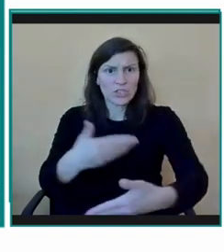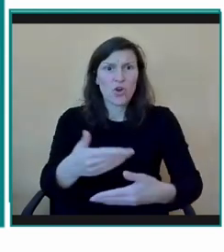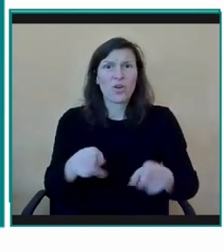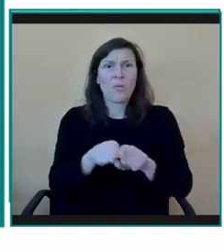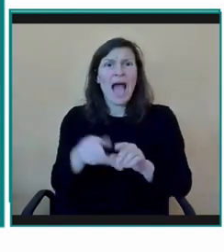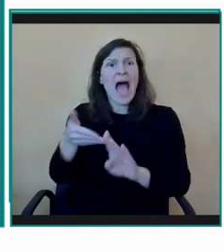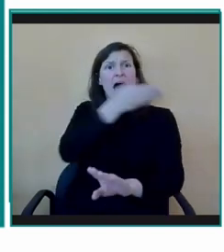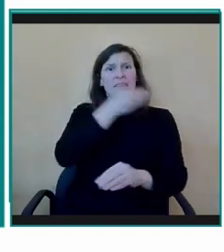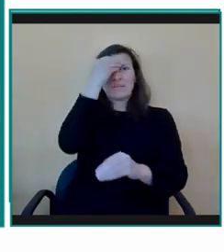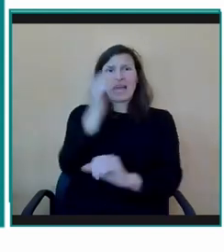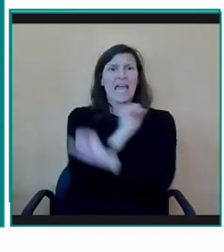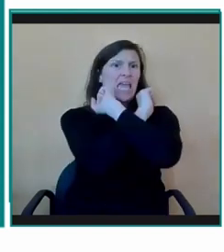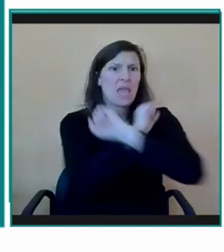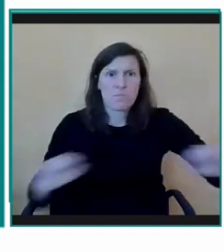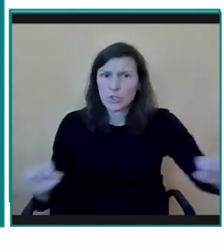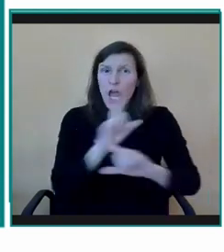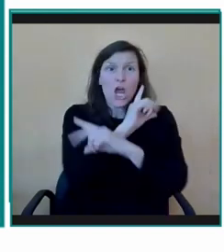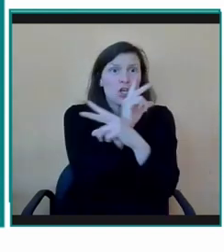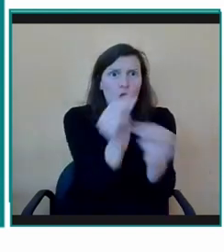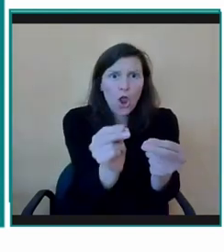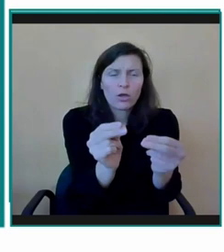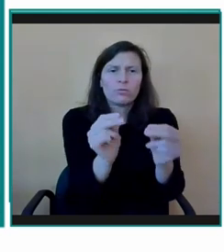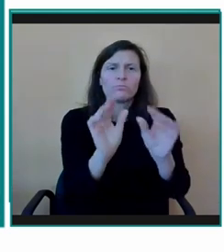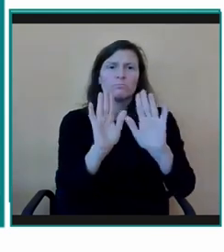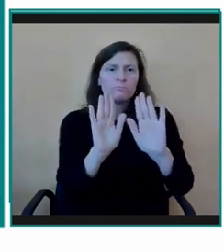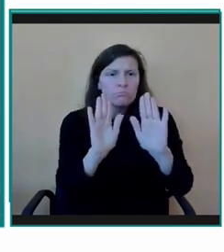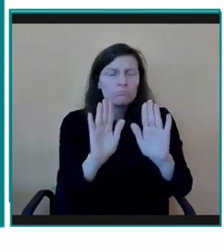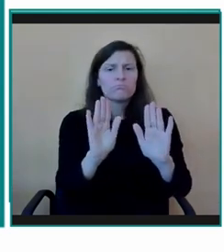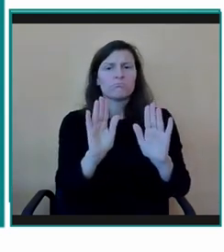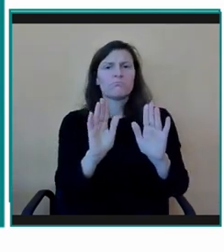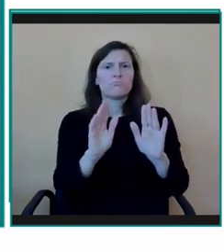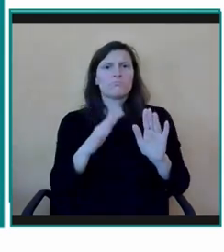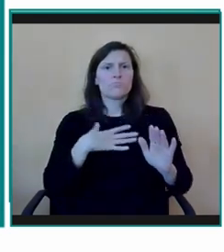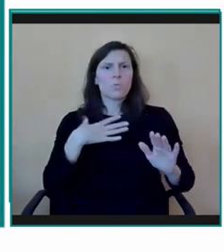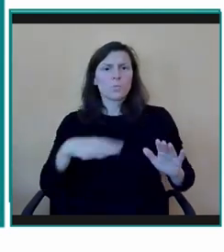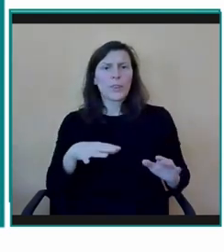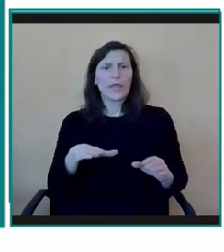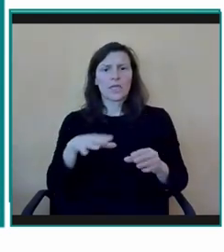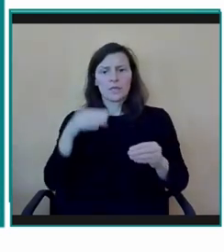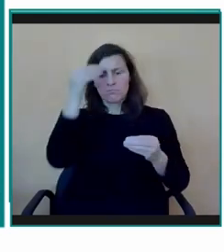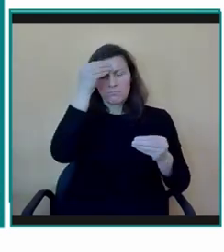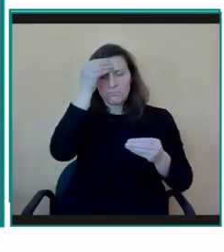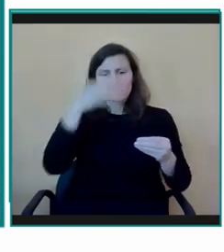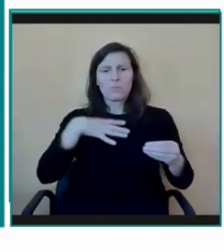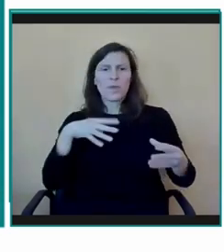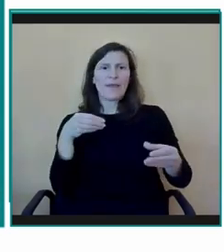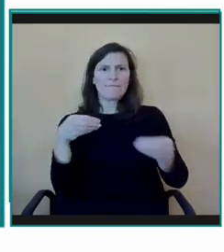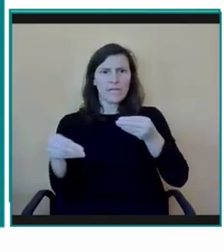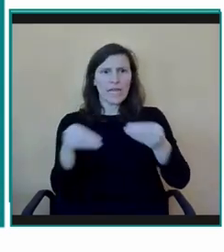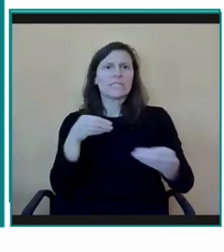inalcanzable, que teníamos que seguir teniendo espacios cerrados, espacios gueto.